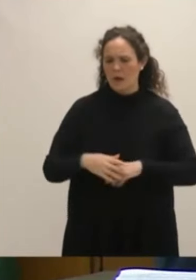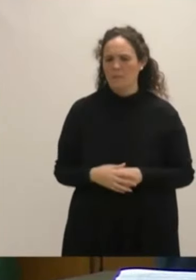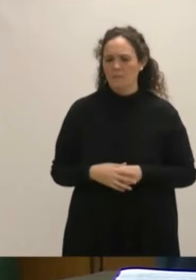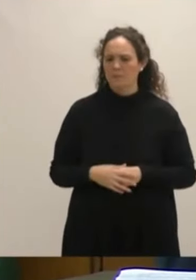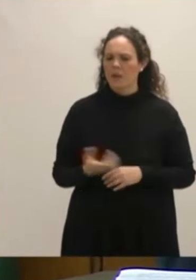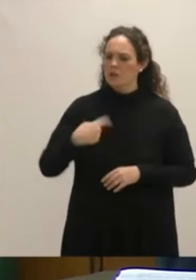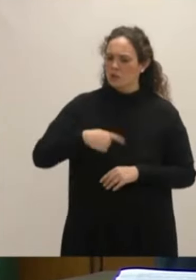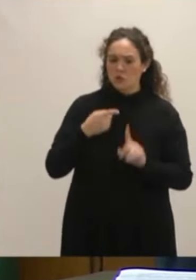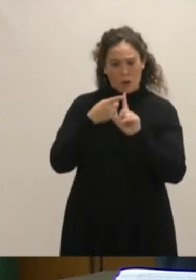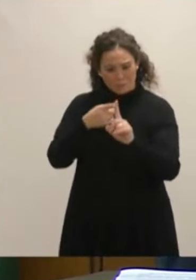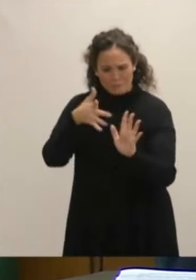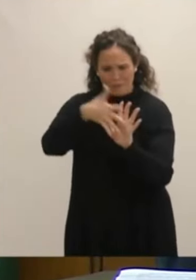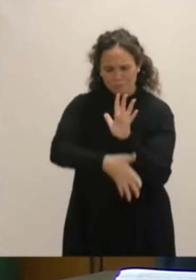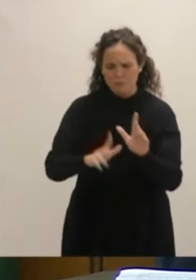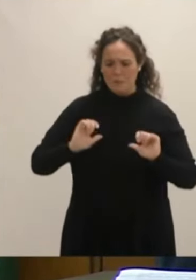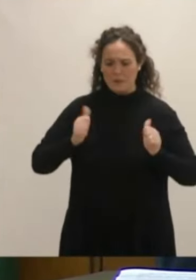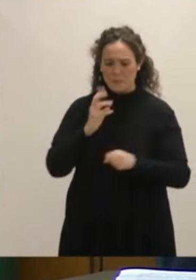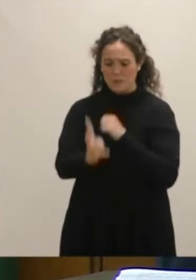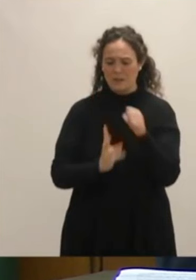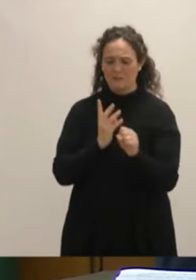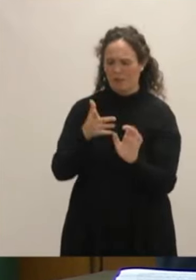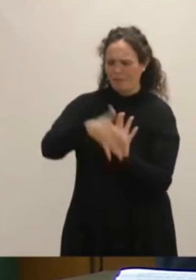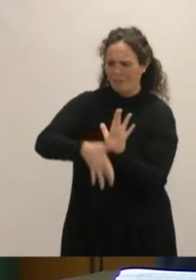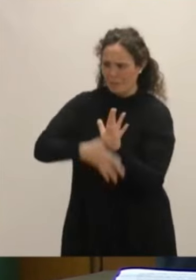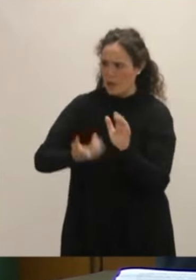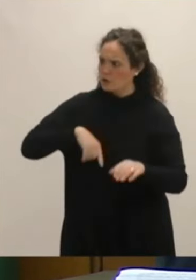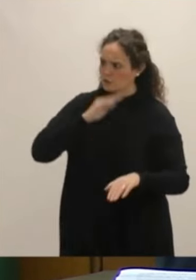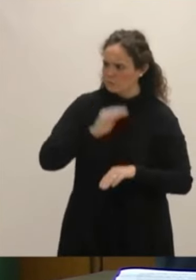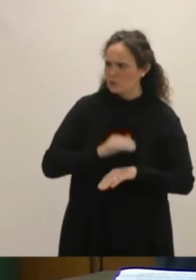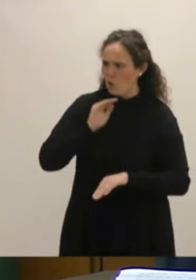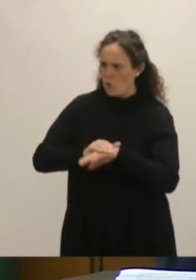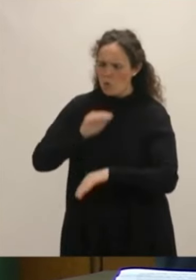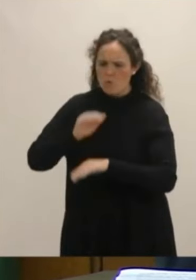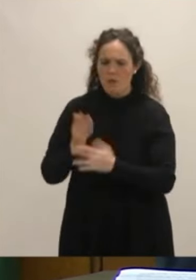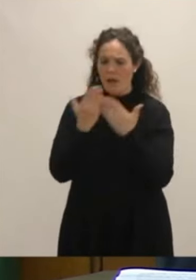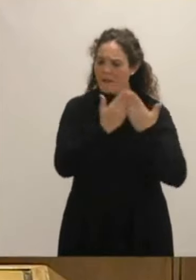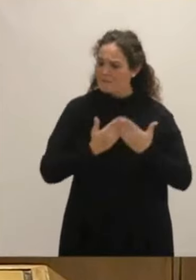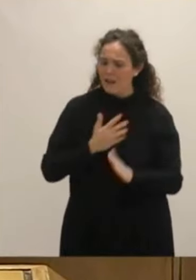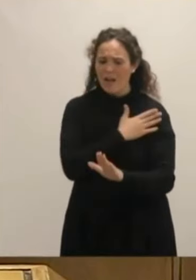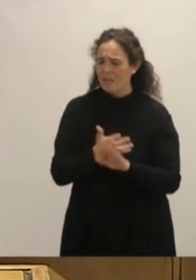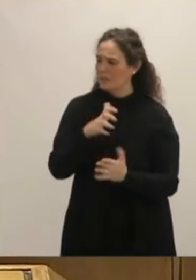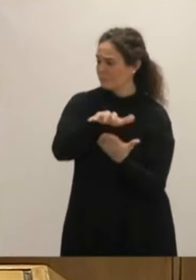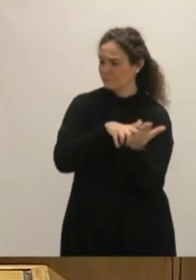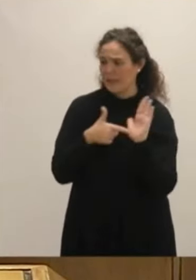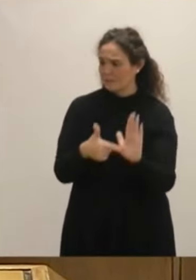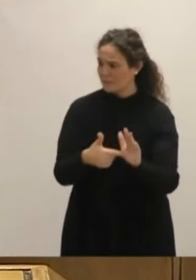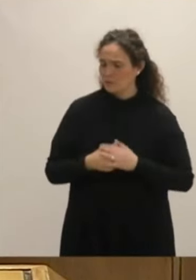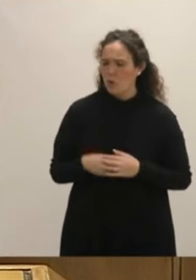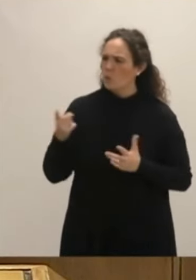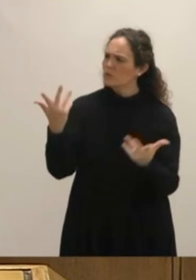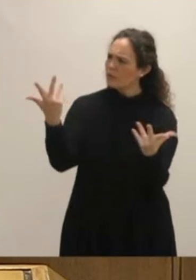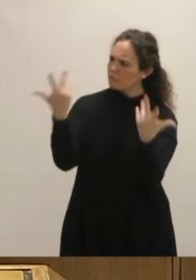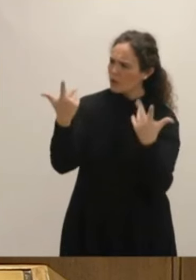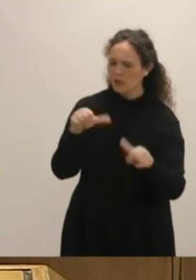Definimos unos objetivos a principios de legislatura y los hemos cumplido. El balance está escrito. Usted me recomienda